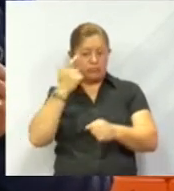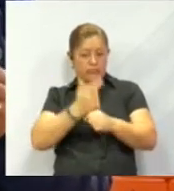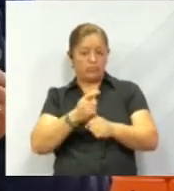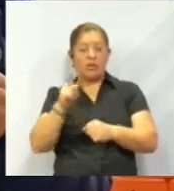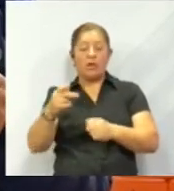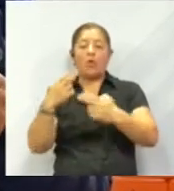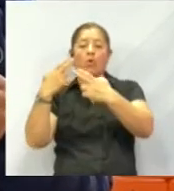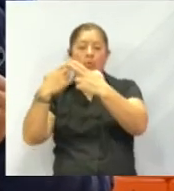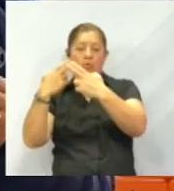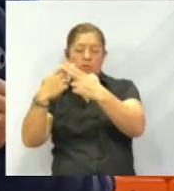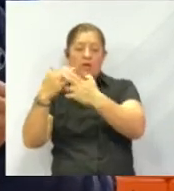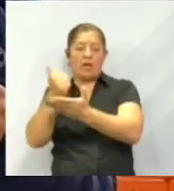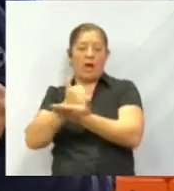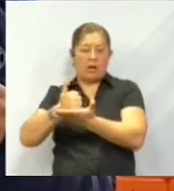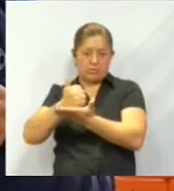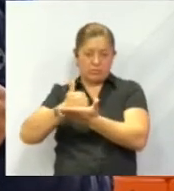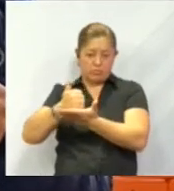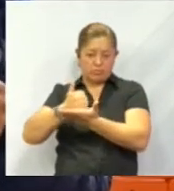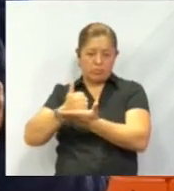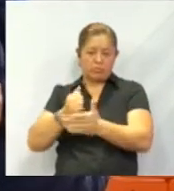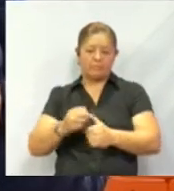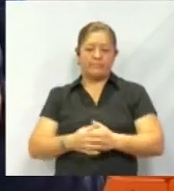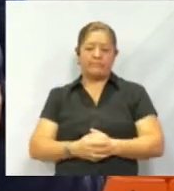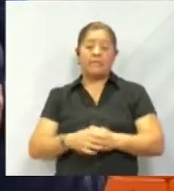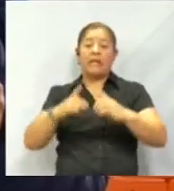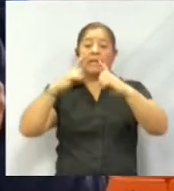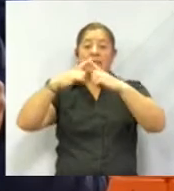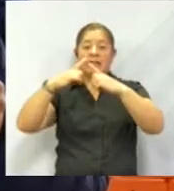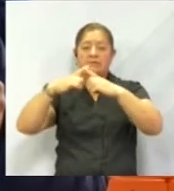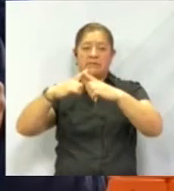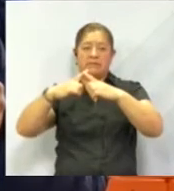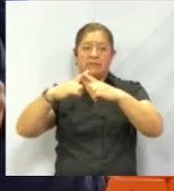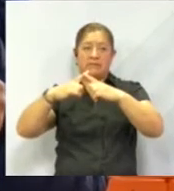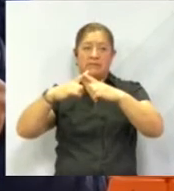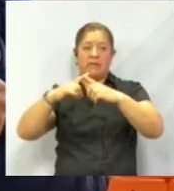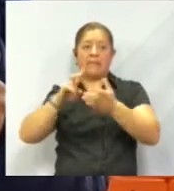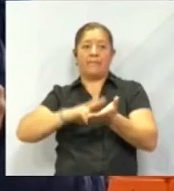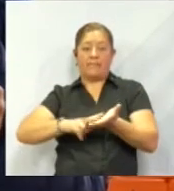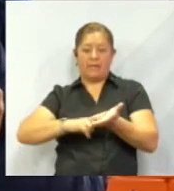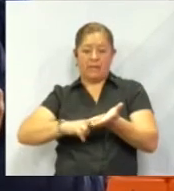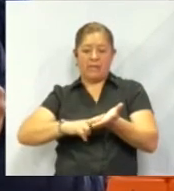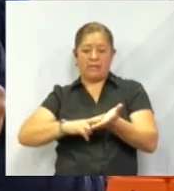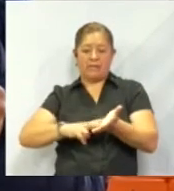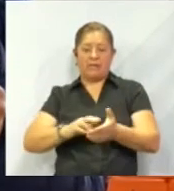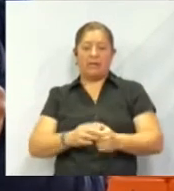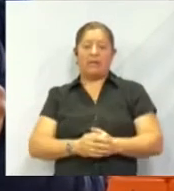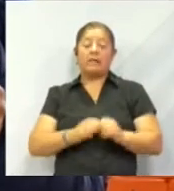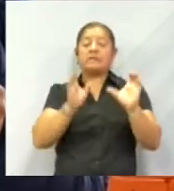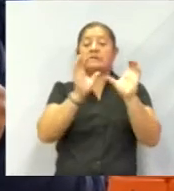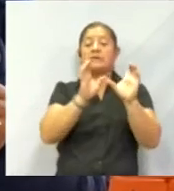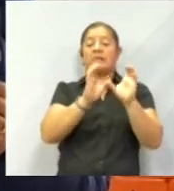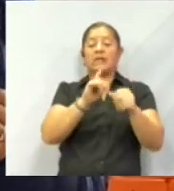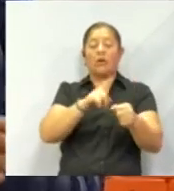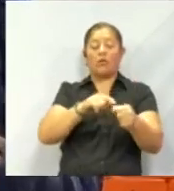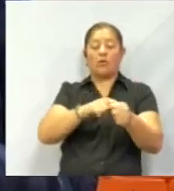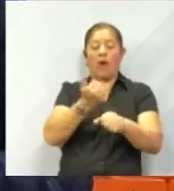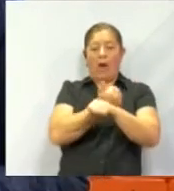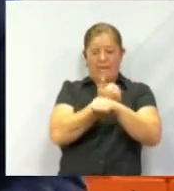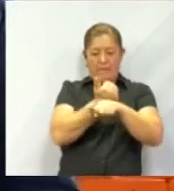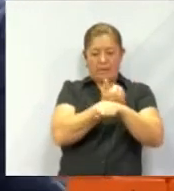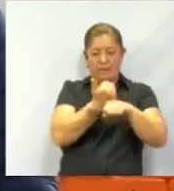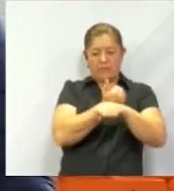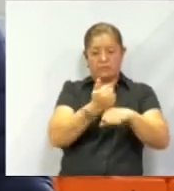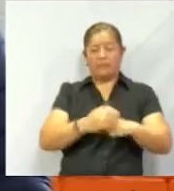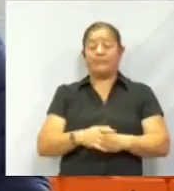unidades de color azul, decenas de color verde y centenas de color amarillo. El